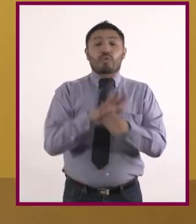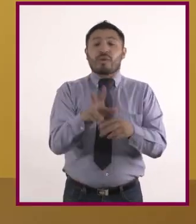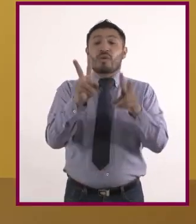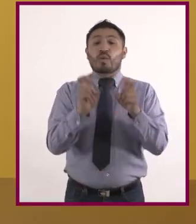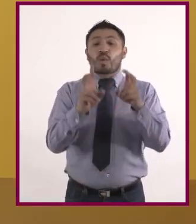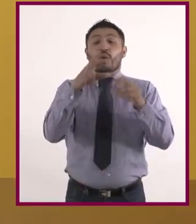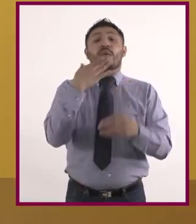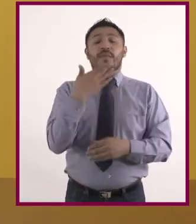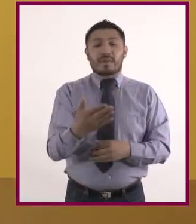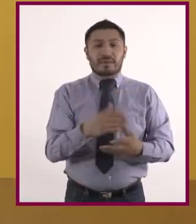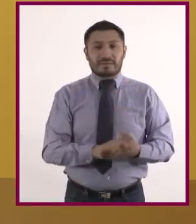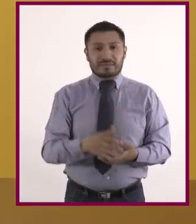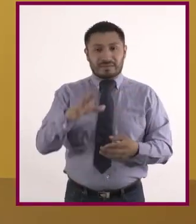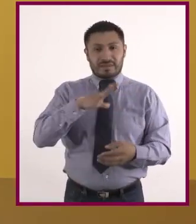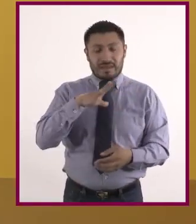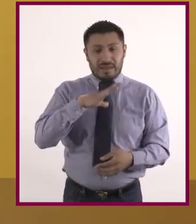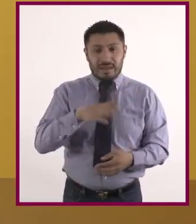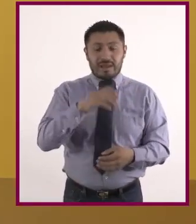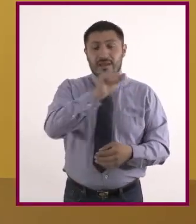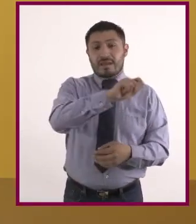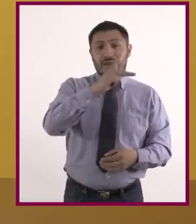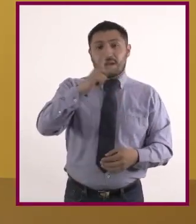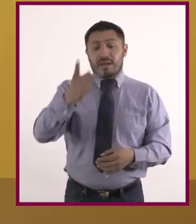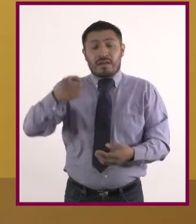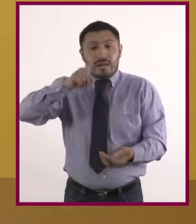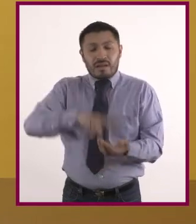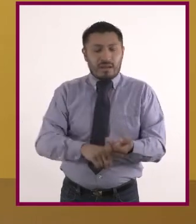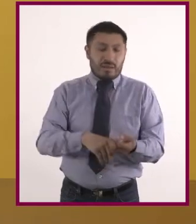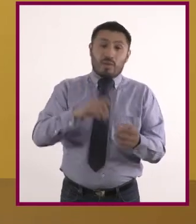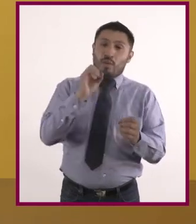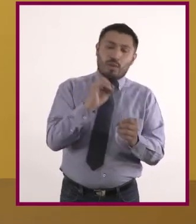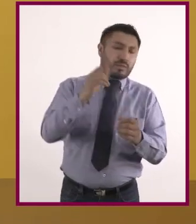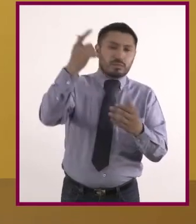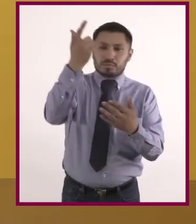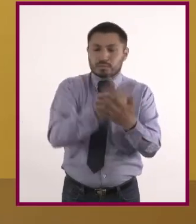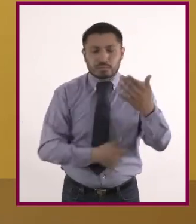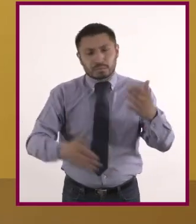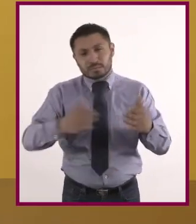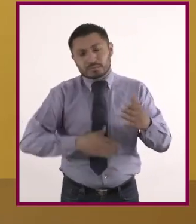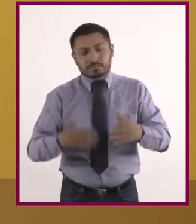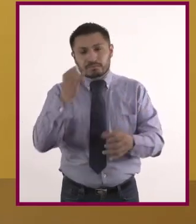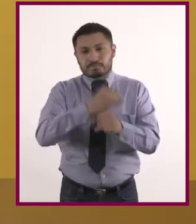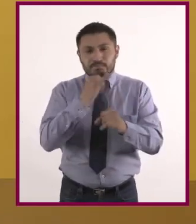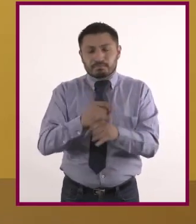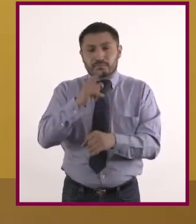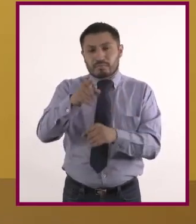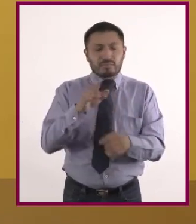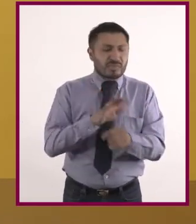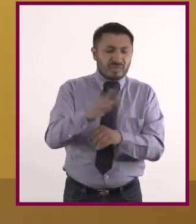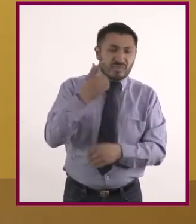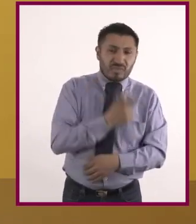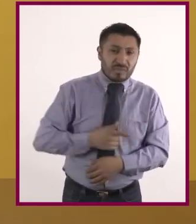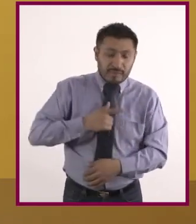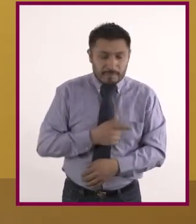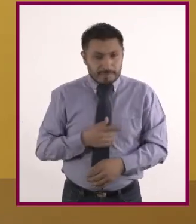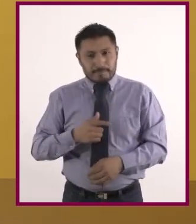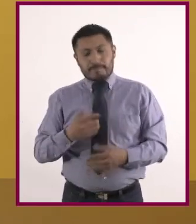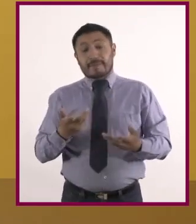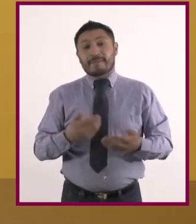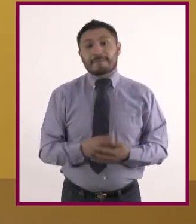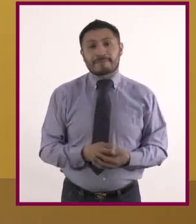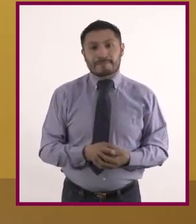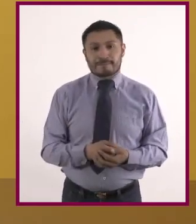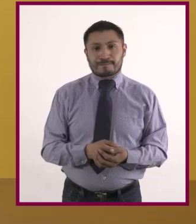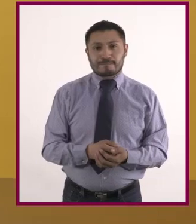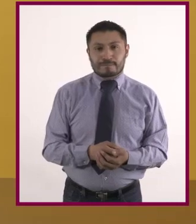hay aplicaciones que encuentran fácilmente en internet donde pueden poner lo que les gusta comer y beber y les calcula qué tanto contamina al mundo